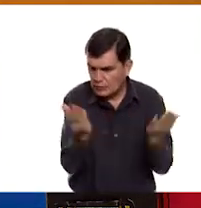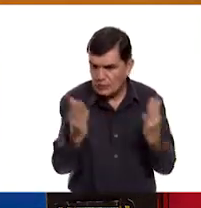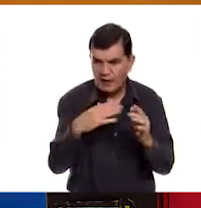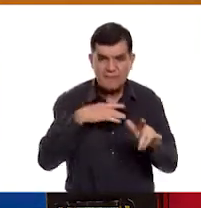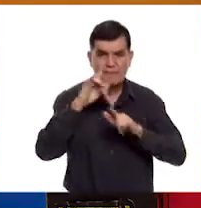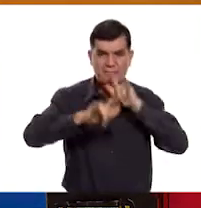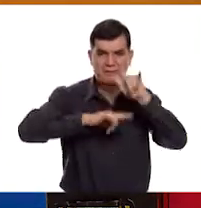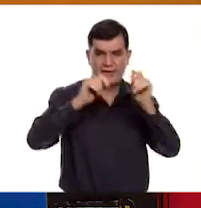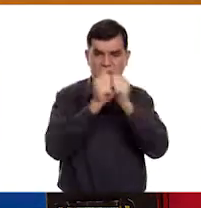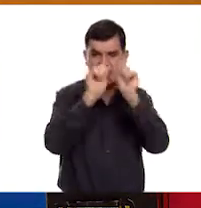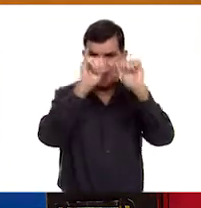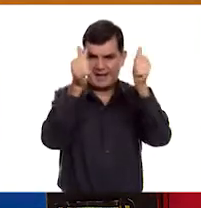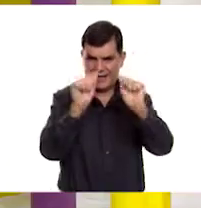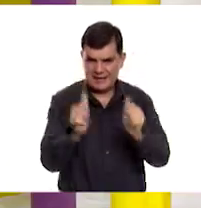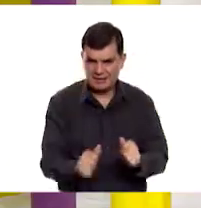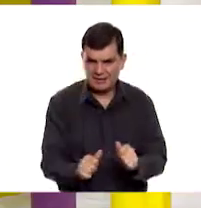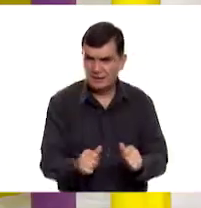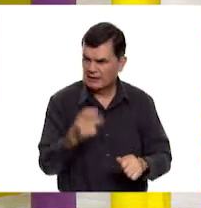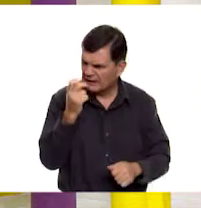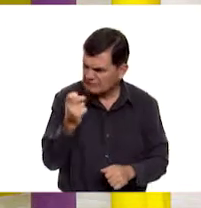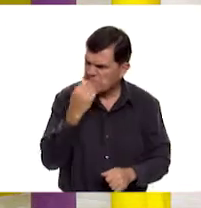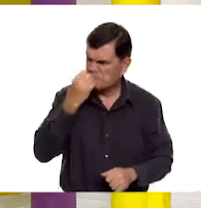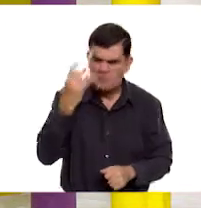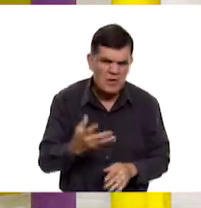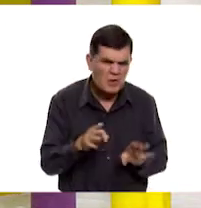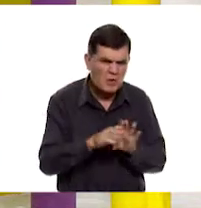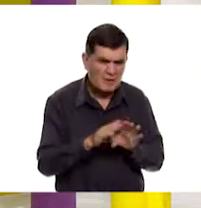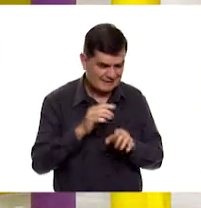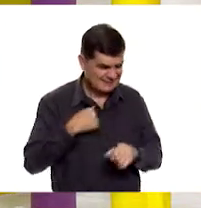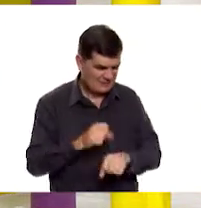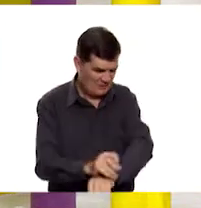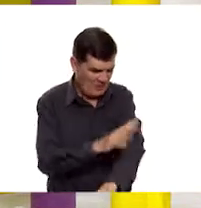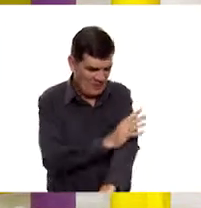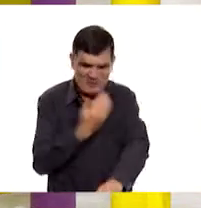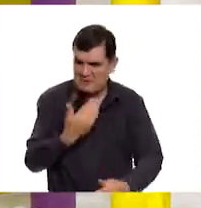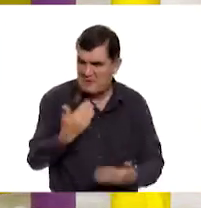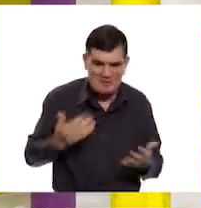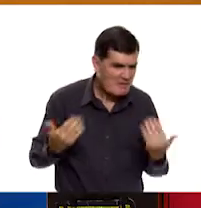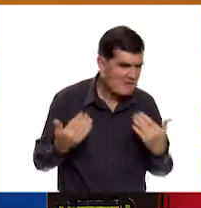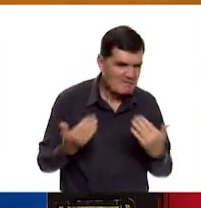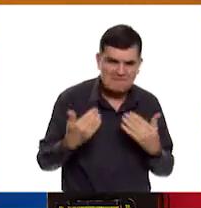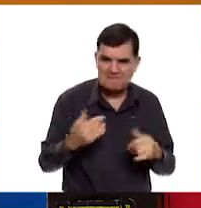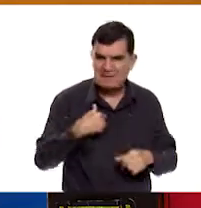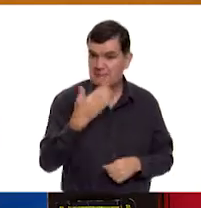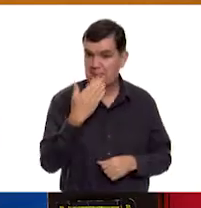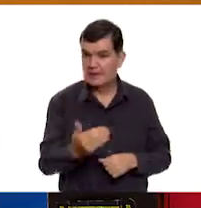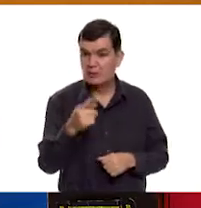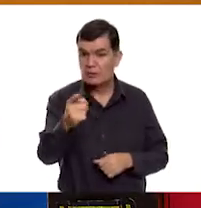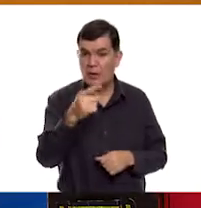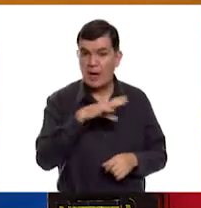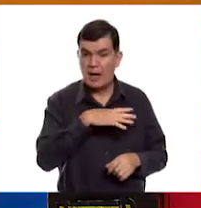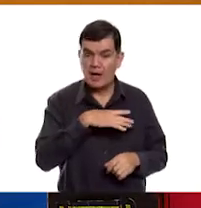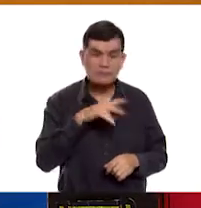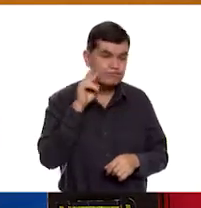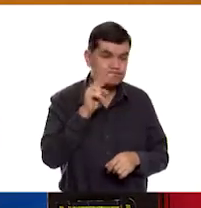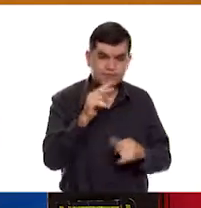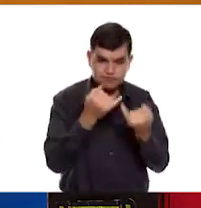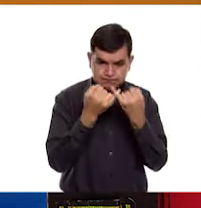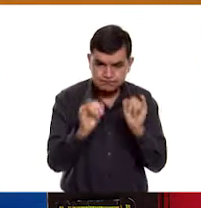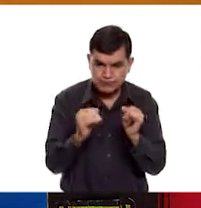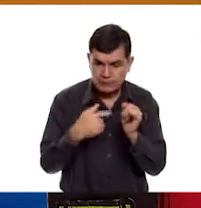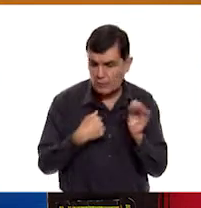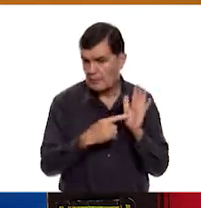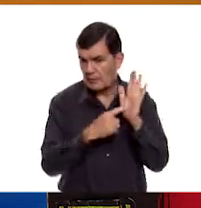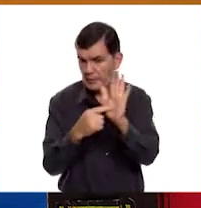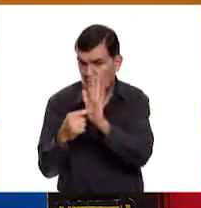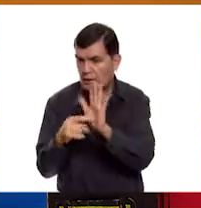del arte. ¿Una feria del arte? Eso suena bastante bien. Eso me empieza a poner muy de buenas. Eso me parece muy bien. Pero para que la podamos inaugurar y presentarte